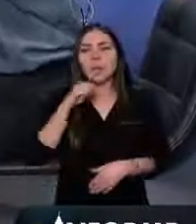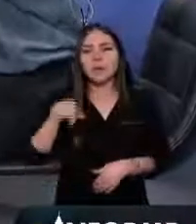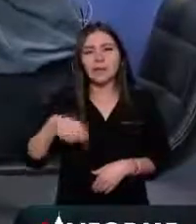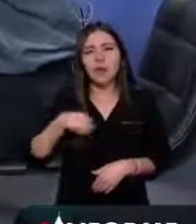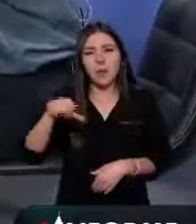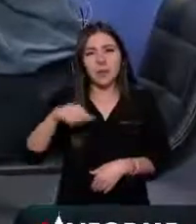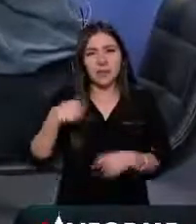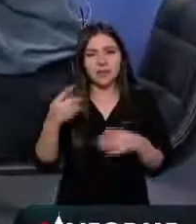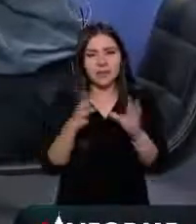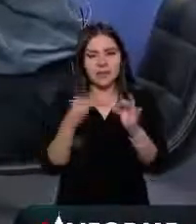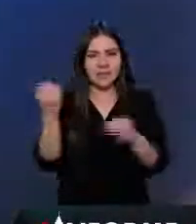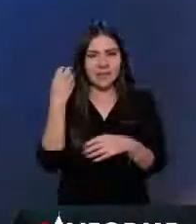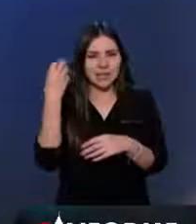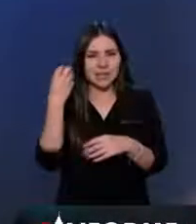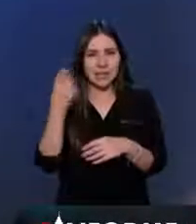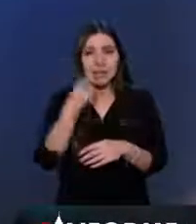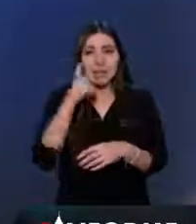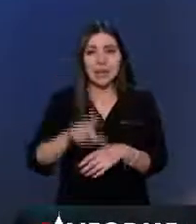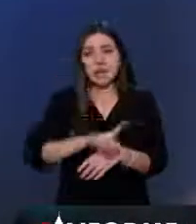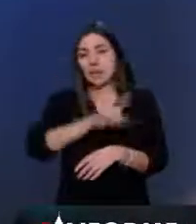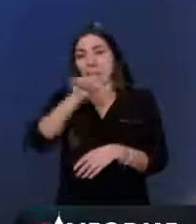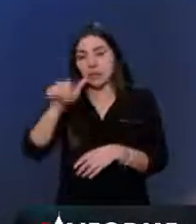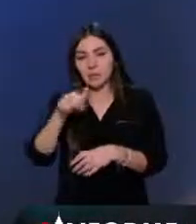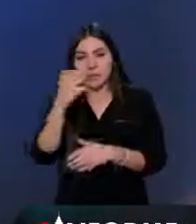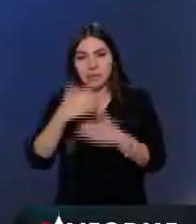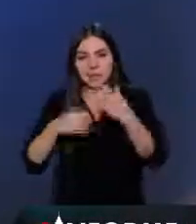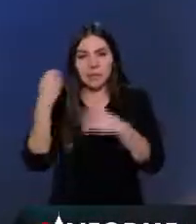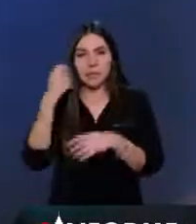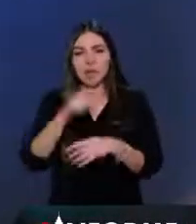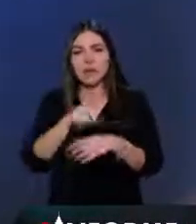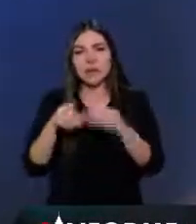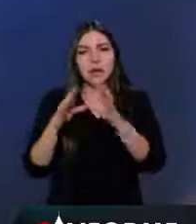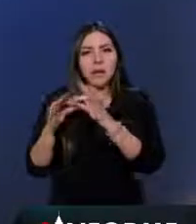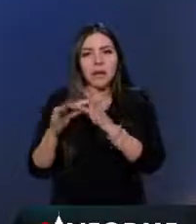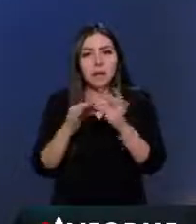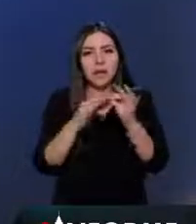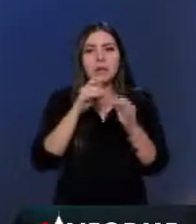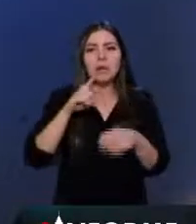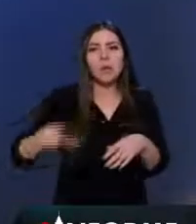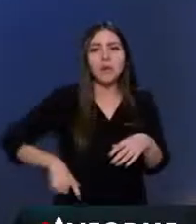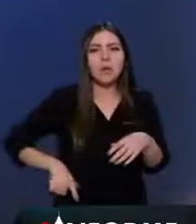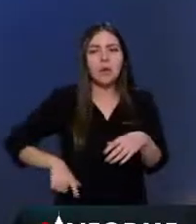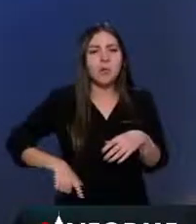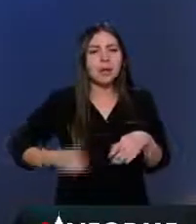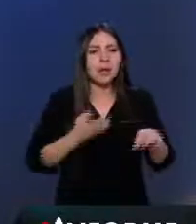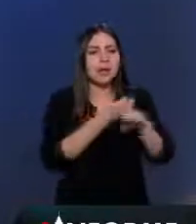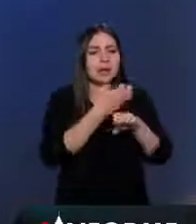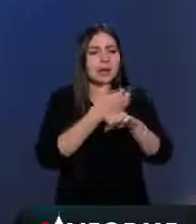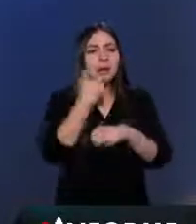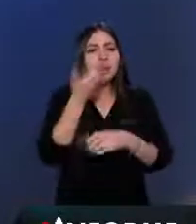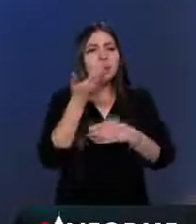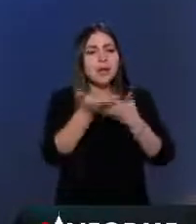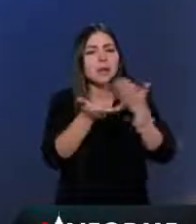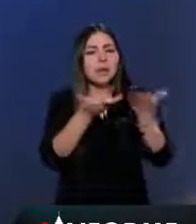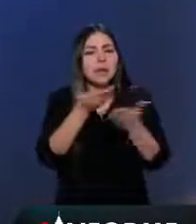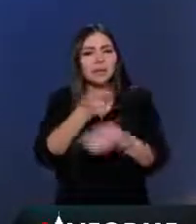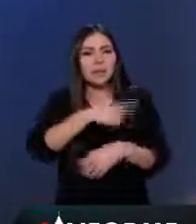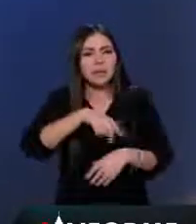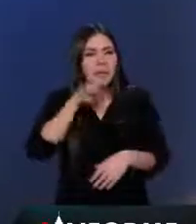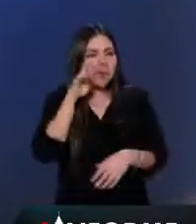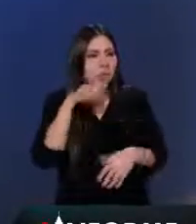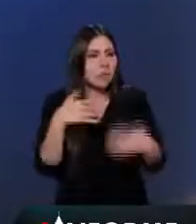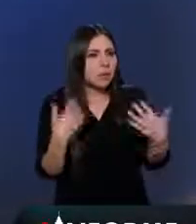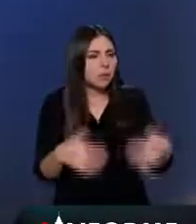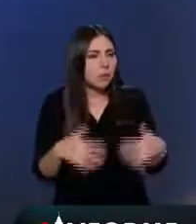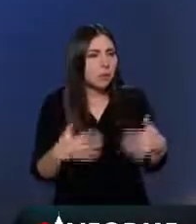menciono y ya platicó, bueno, que en coordinación con el gobierno también se están atendiendo peticiones de gobiernos de los estados que dicen, bueno, nos parece muy